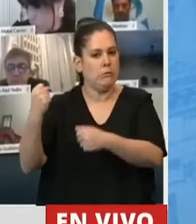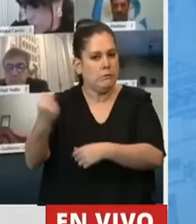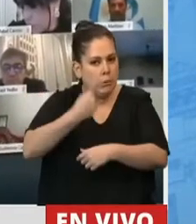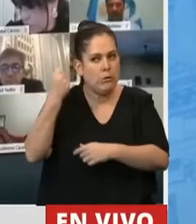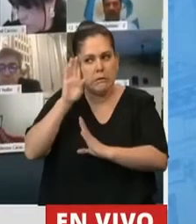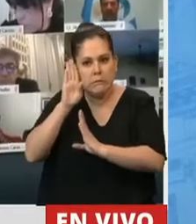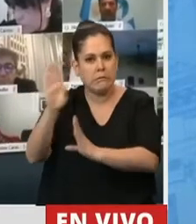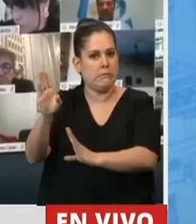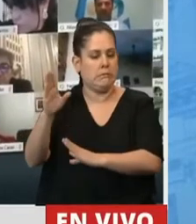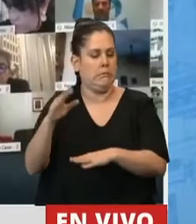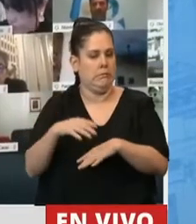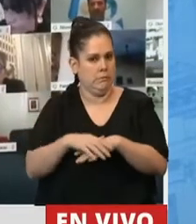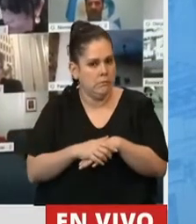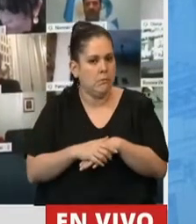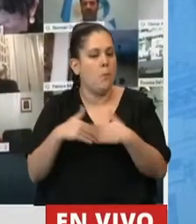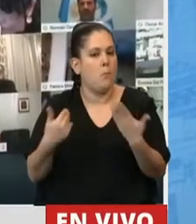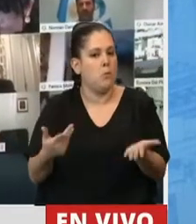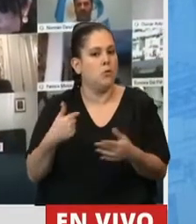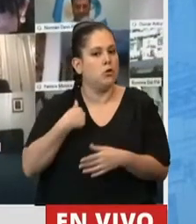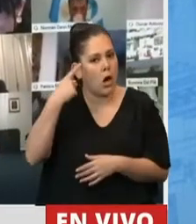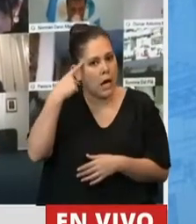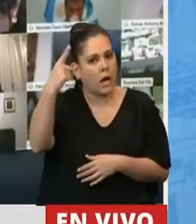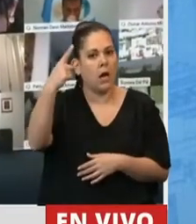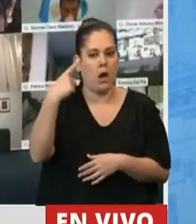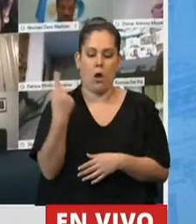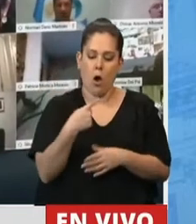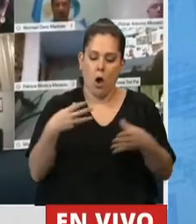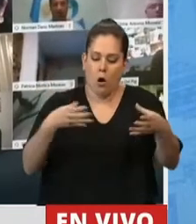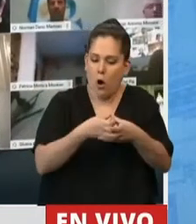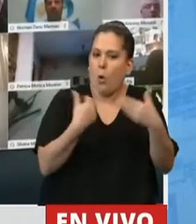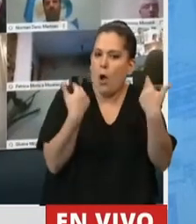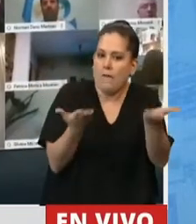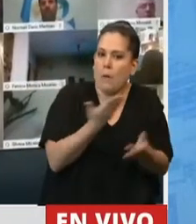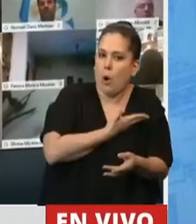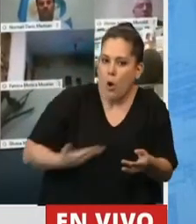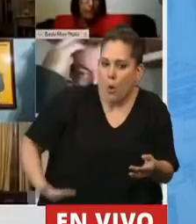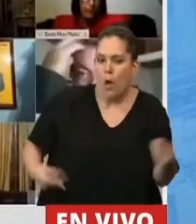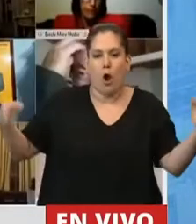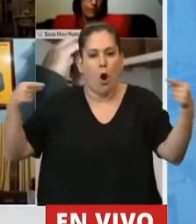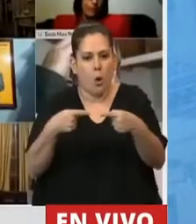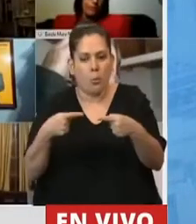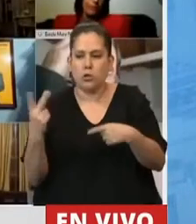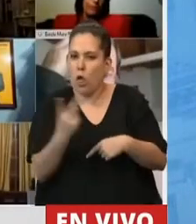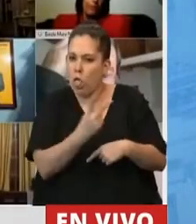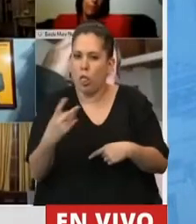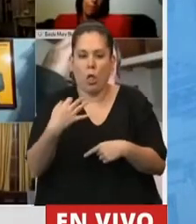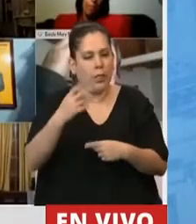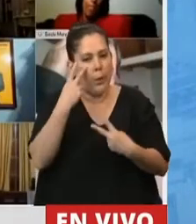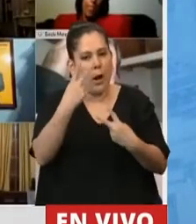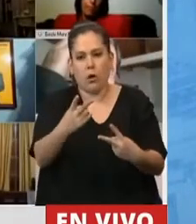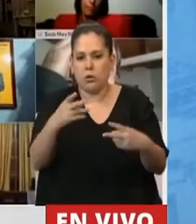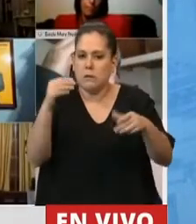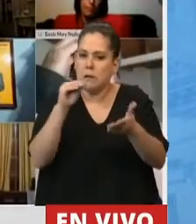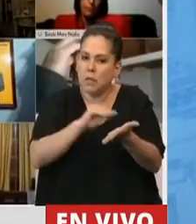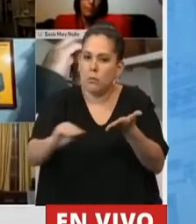importante. Por eso creo que hay que destacar tanto desde la bancada oficialista como desde la oposición el trabajo de los